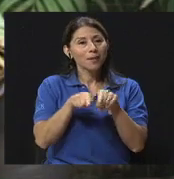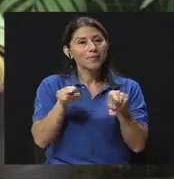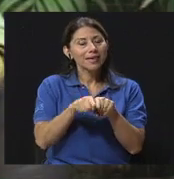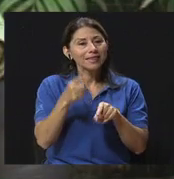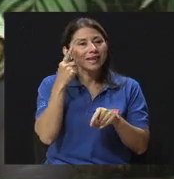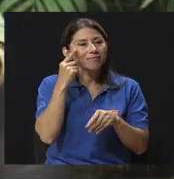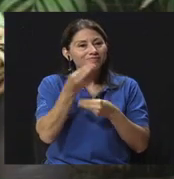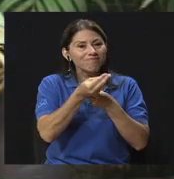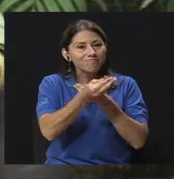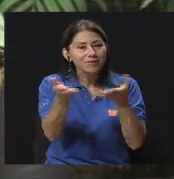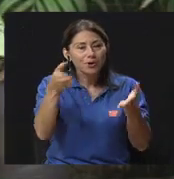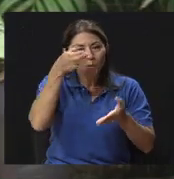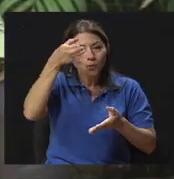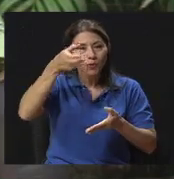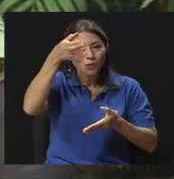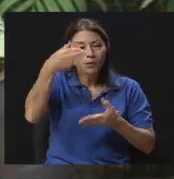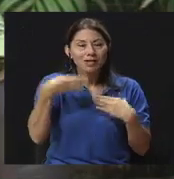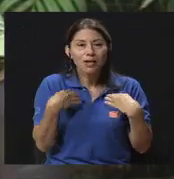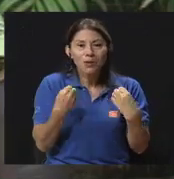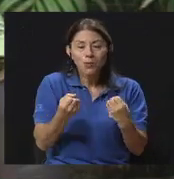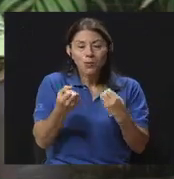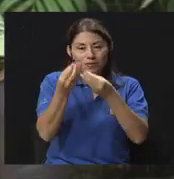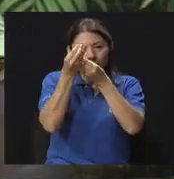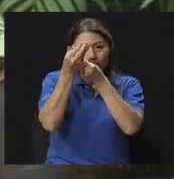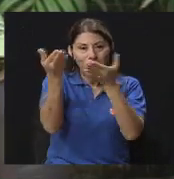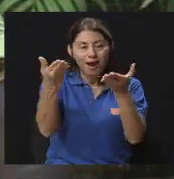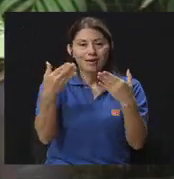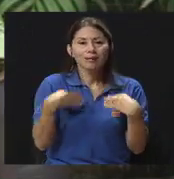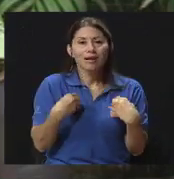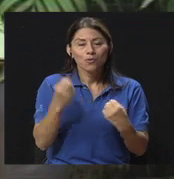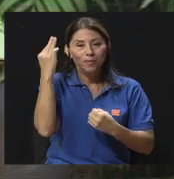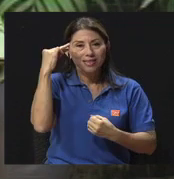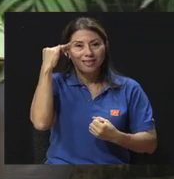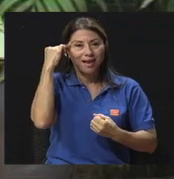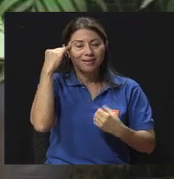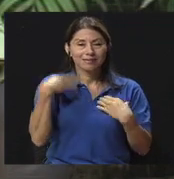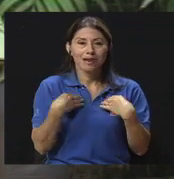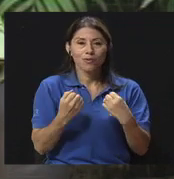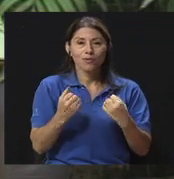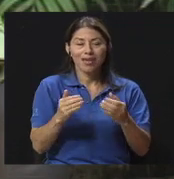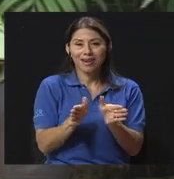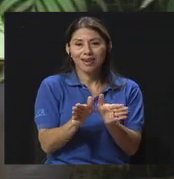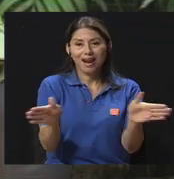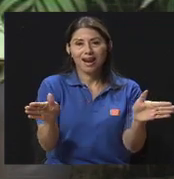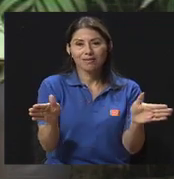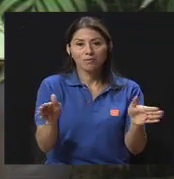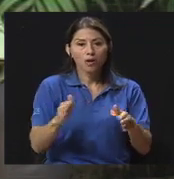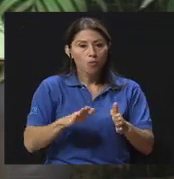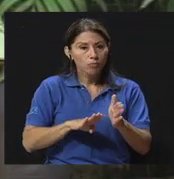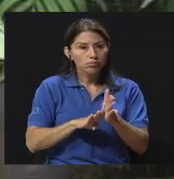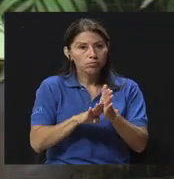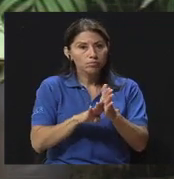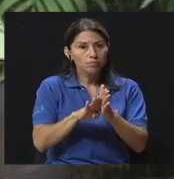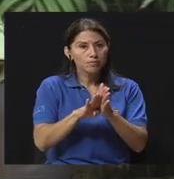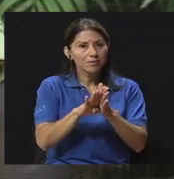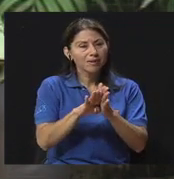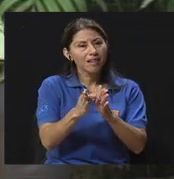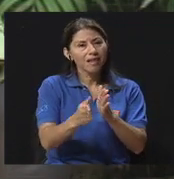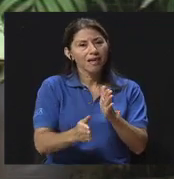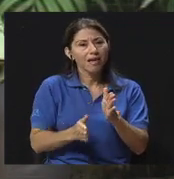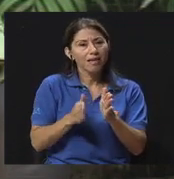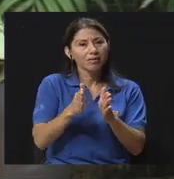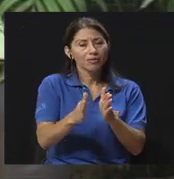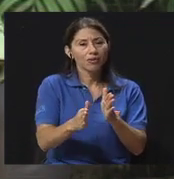informar, de educar en salud mental y en la salud en general. Ha sido un poco lento el avance, pero en realidad la salud mental es una